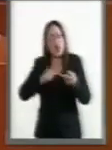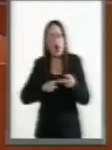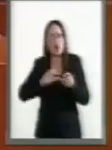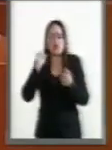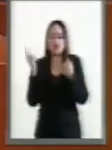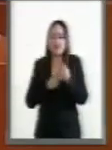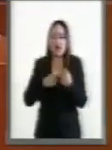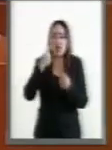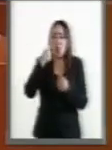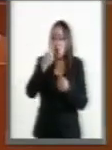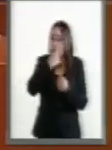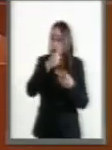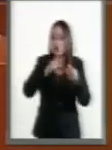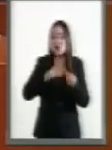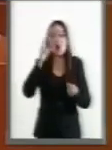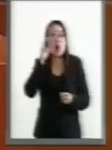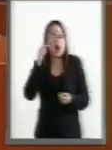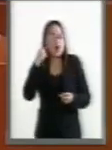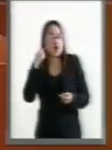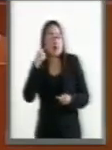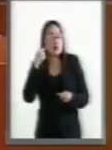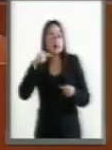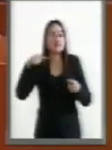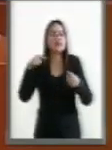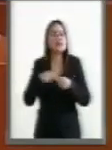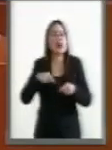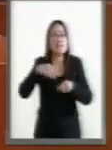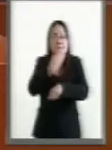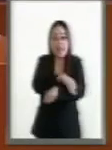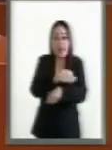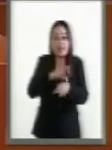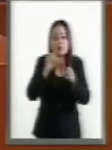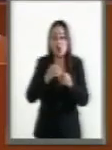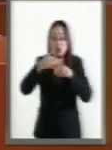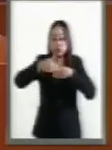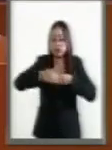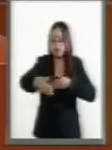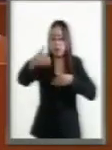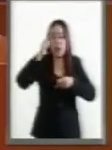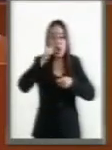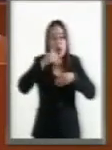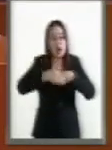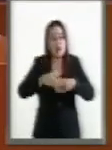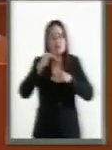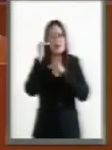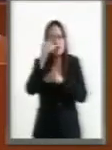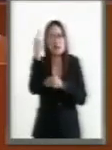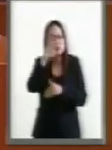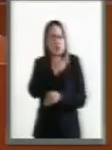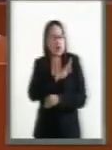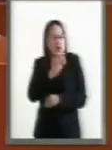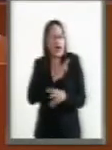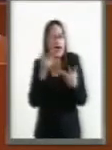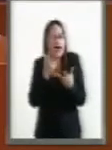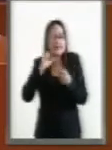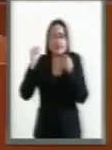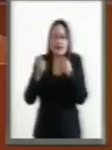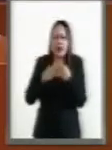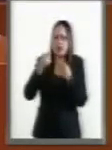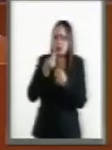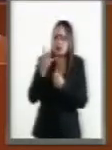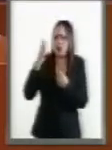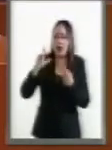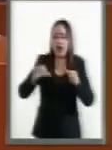sensorial, ya sea de naturaleza permanente o temporal, que limita la capacidad de ejercer una o más